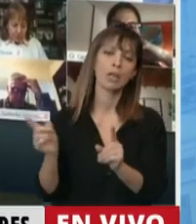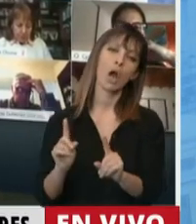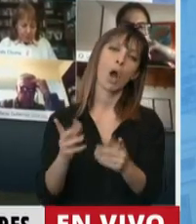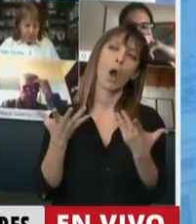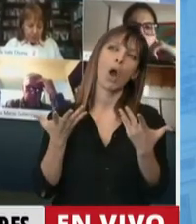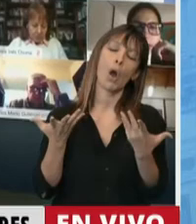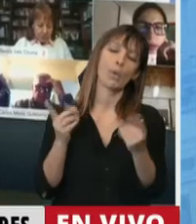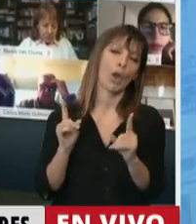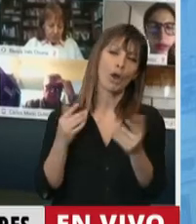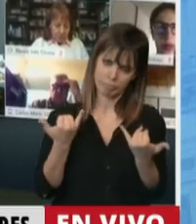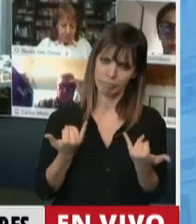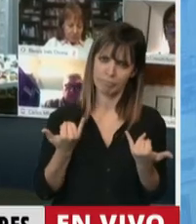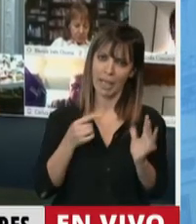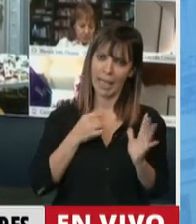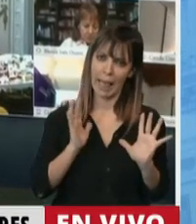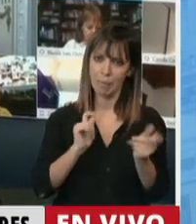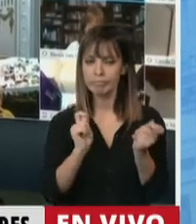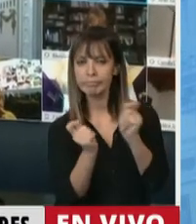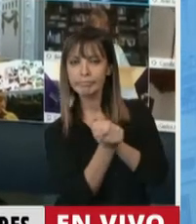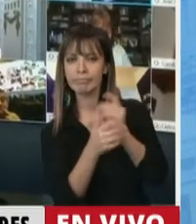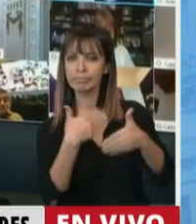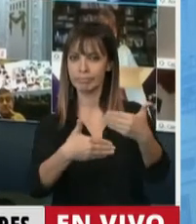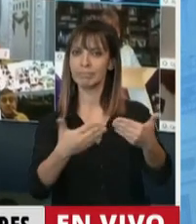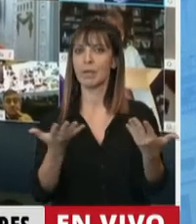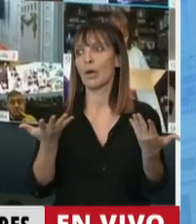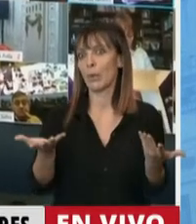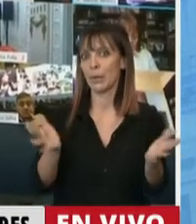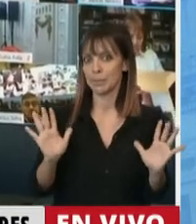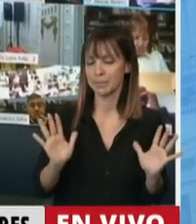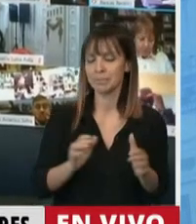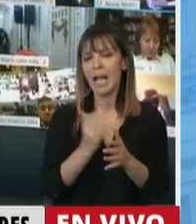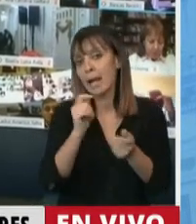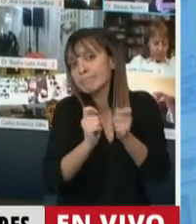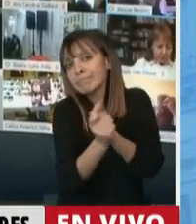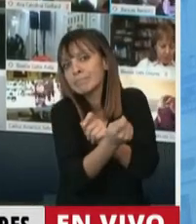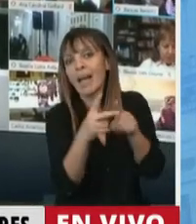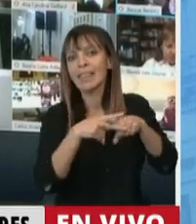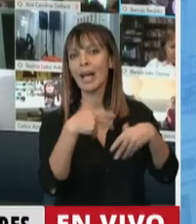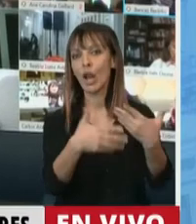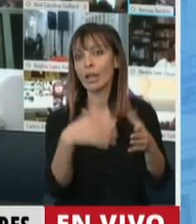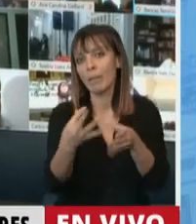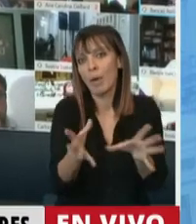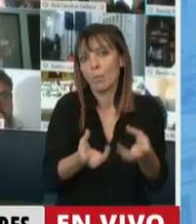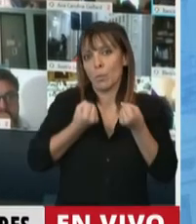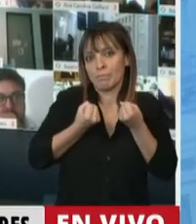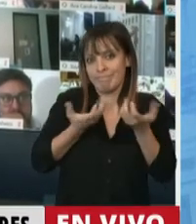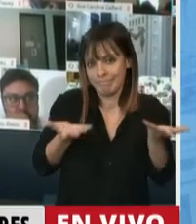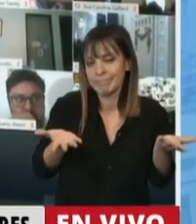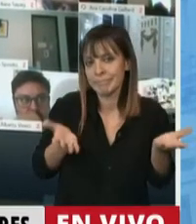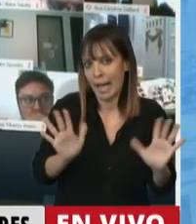manera. Por supuesto, hay cambios tecnológicos, hay que incorporarlos.